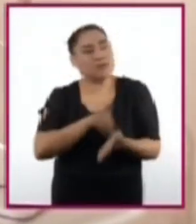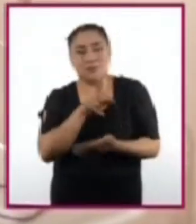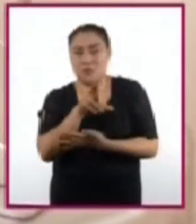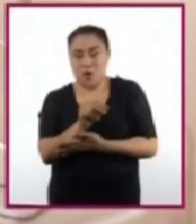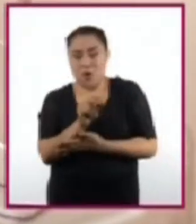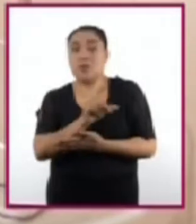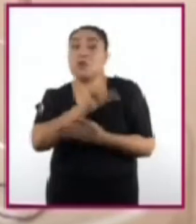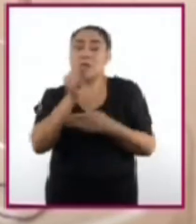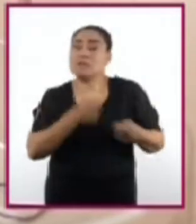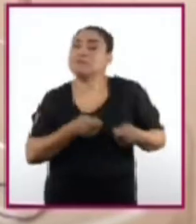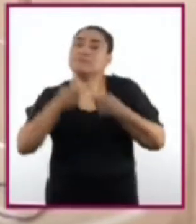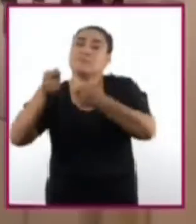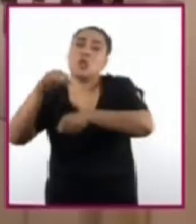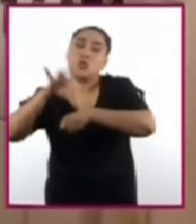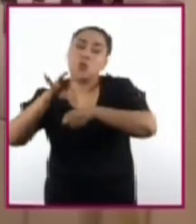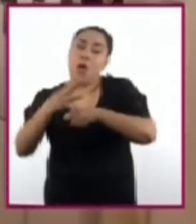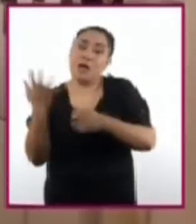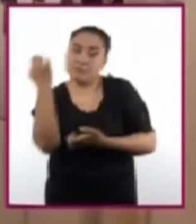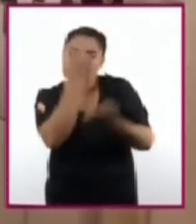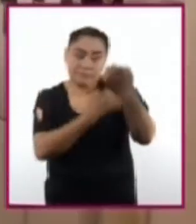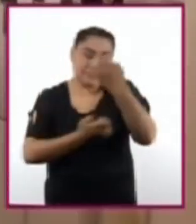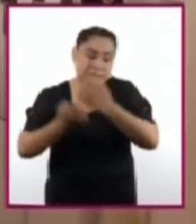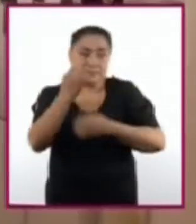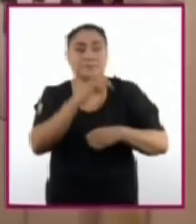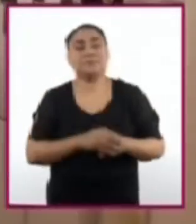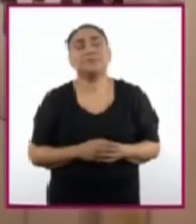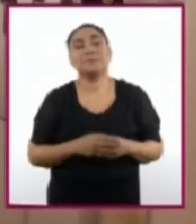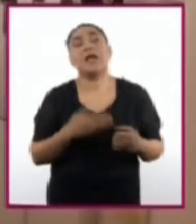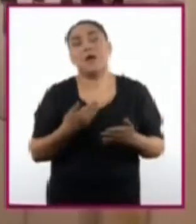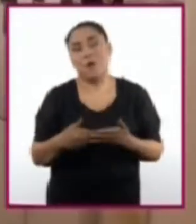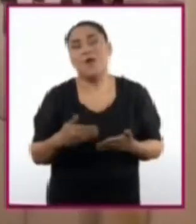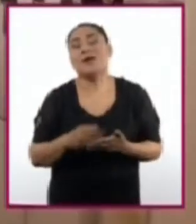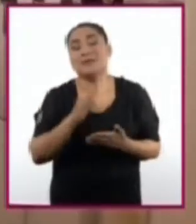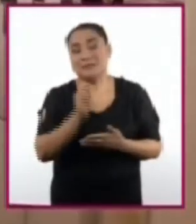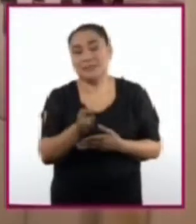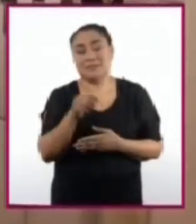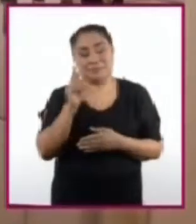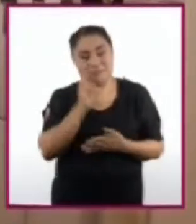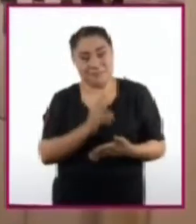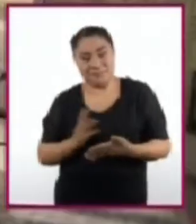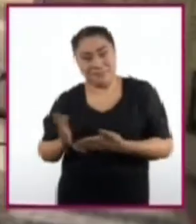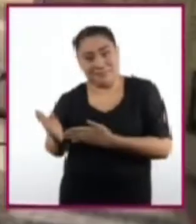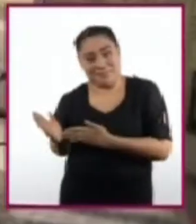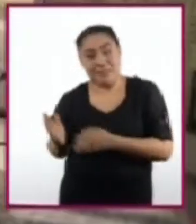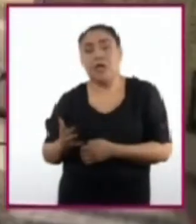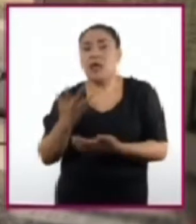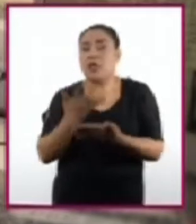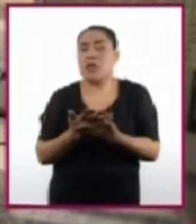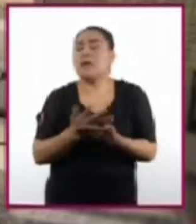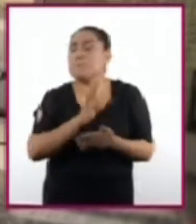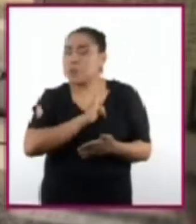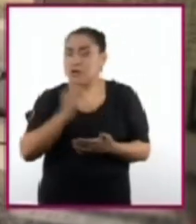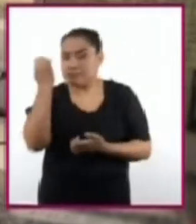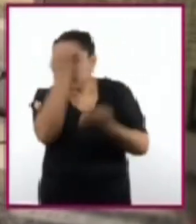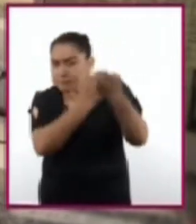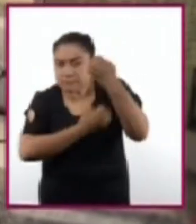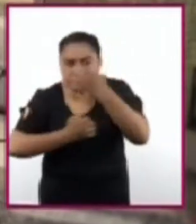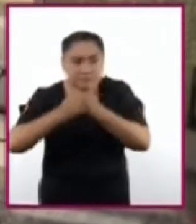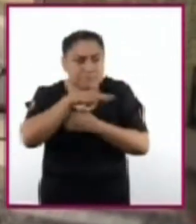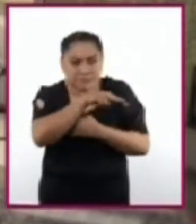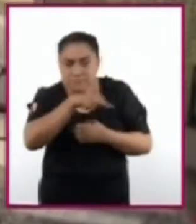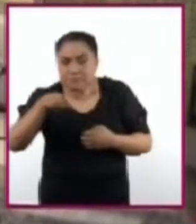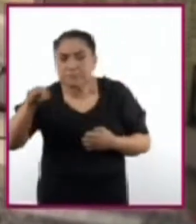listas para ser valoradas. Por su parte, la medicina nuclear permite realizar gamografías planares para registrar la